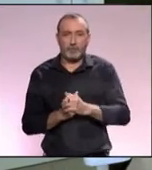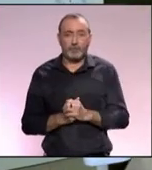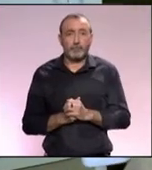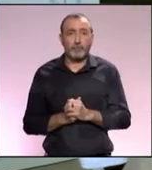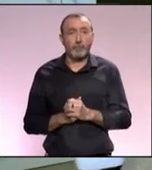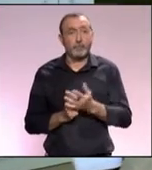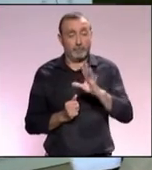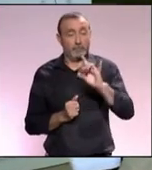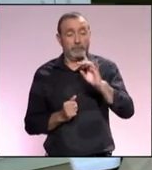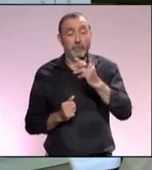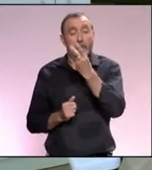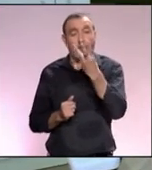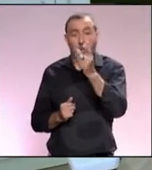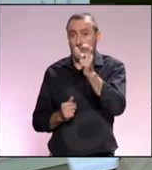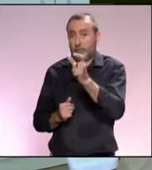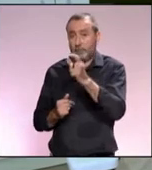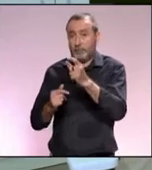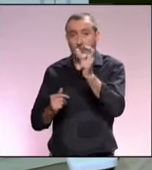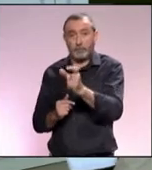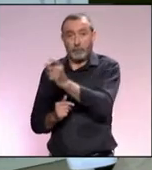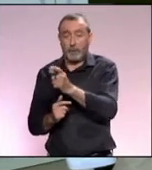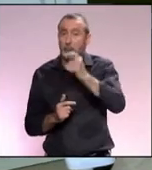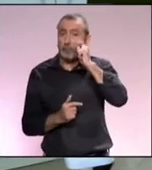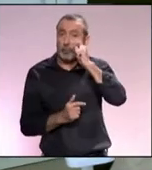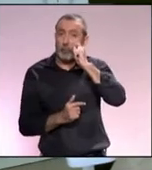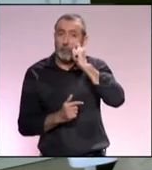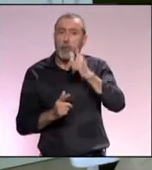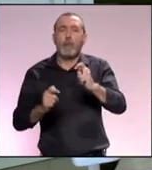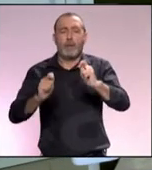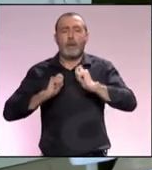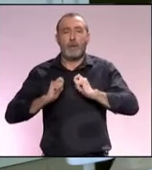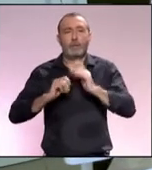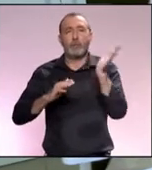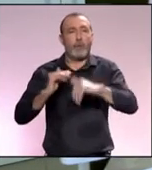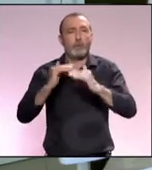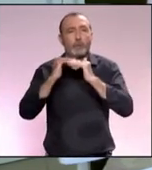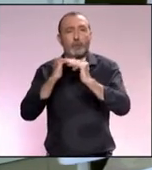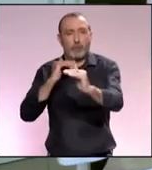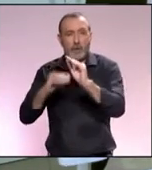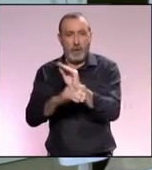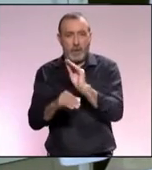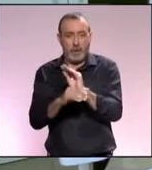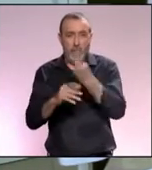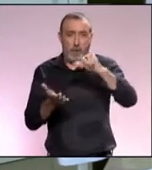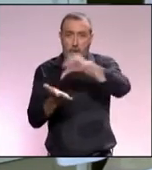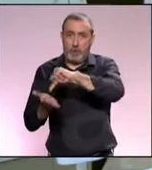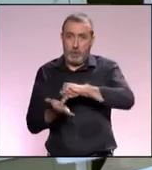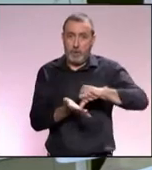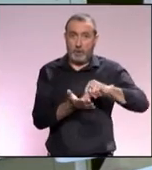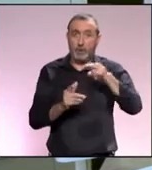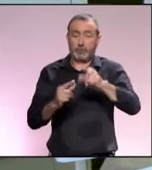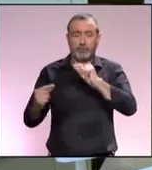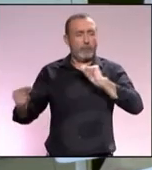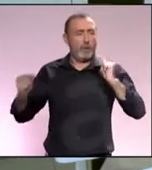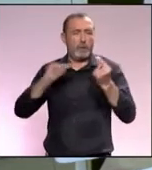plantea que el turismo genera insostenibilidad en una ciudad. Es decir, eso es un debate que es